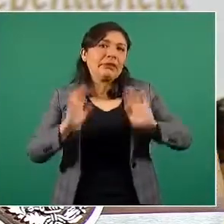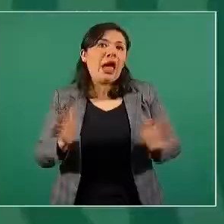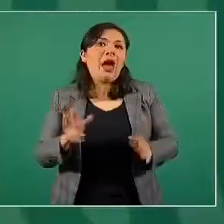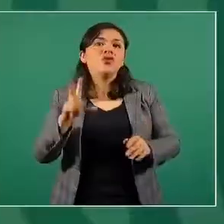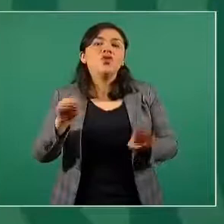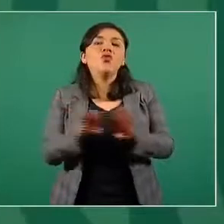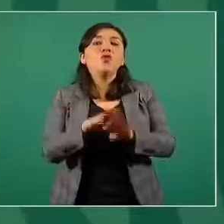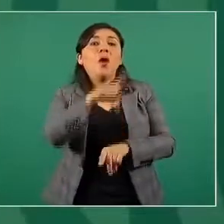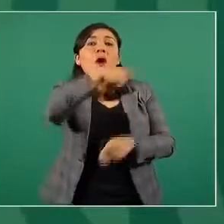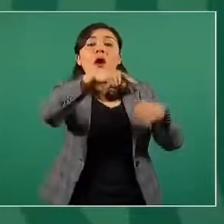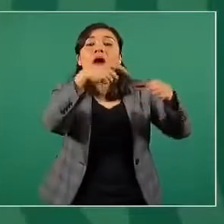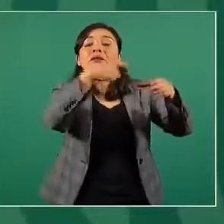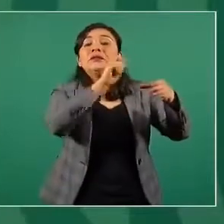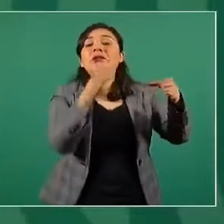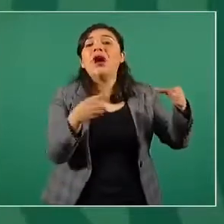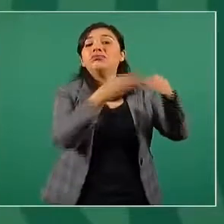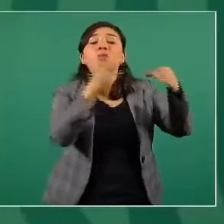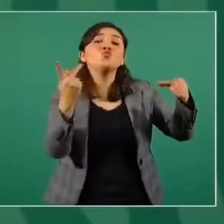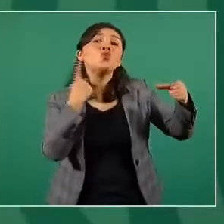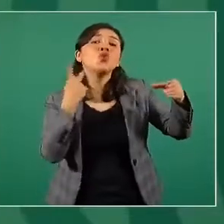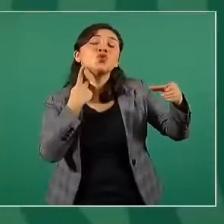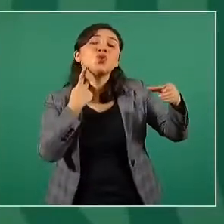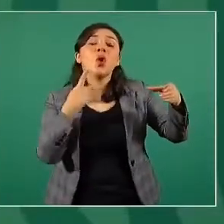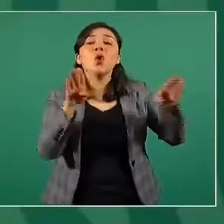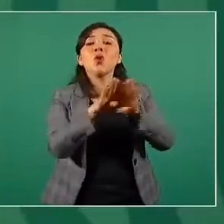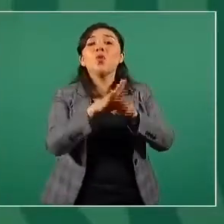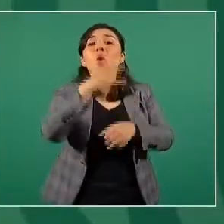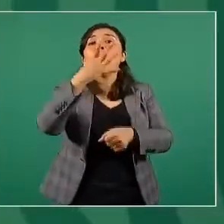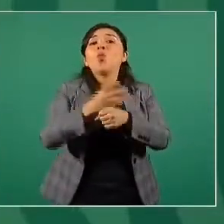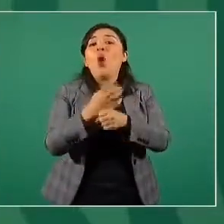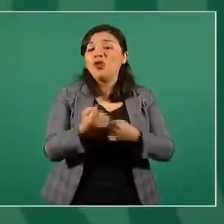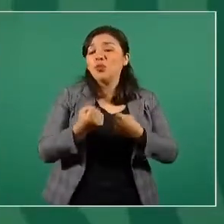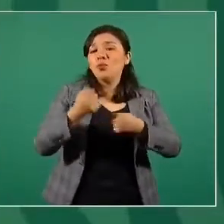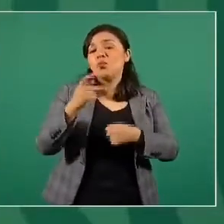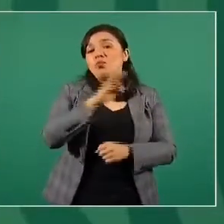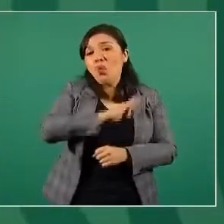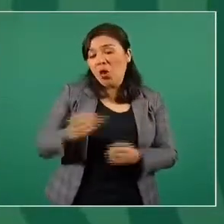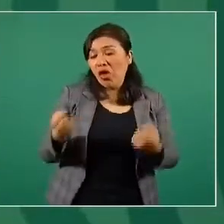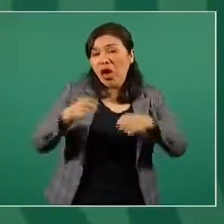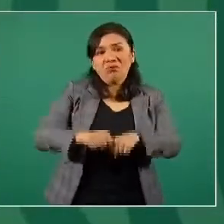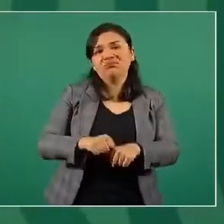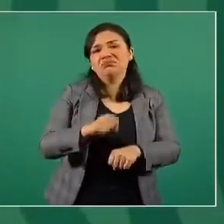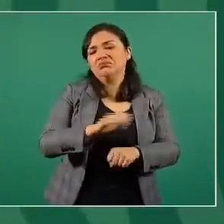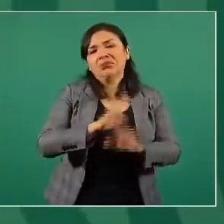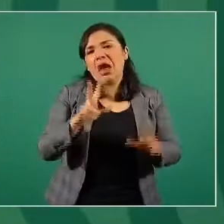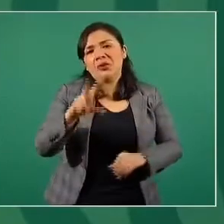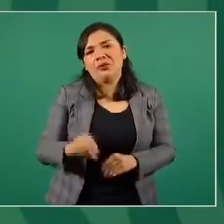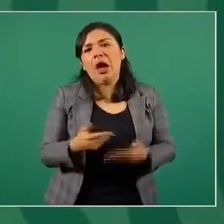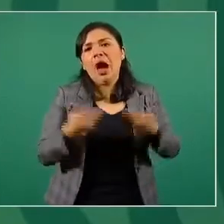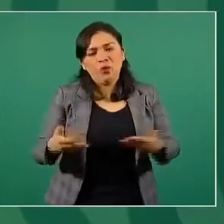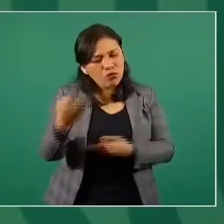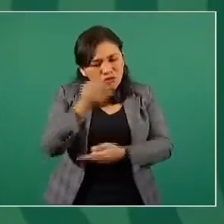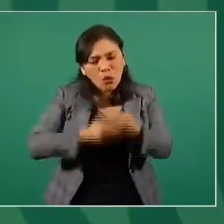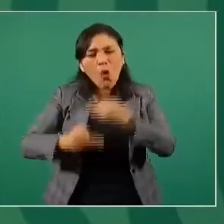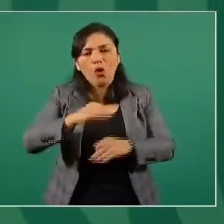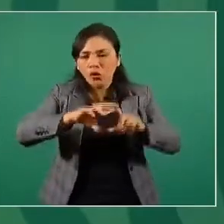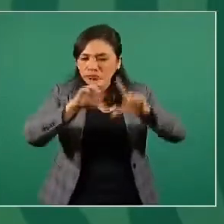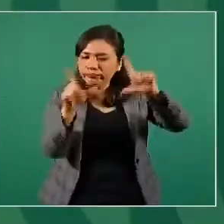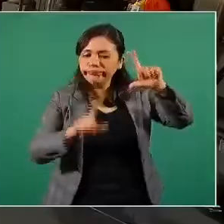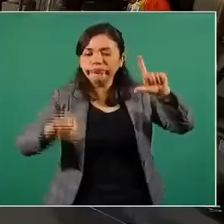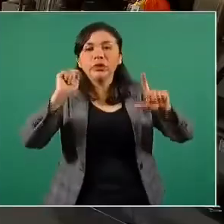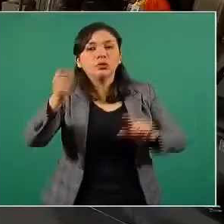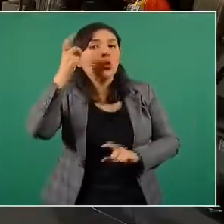llamada clase política ni el cuarto poder. Ahora somos todos los dueños de México.